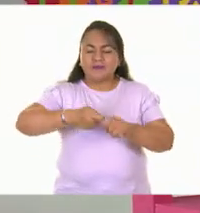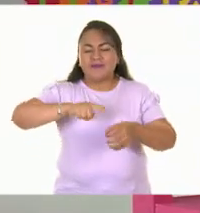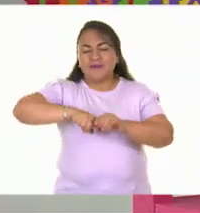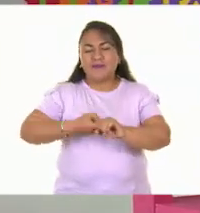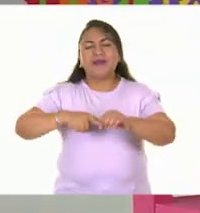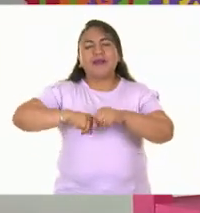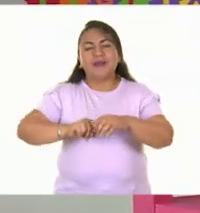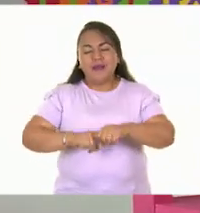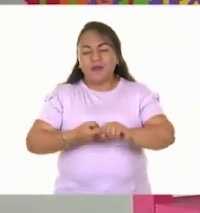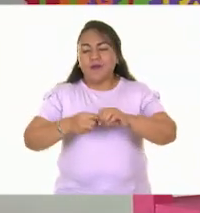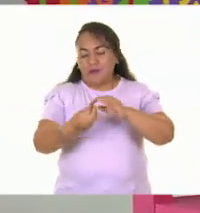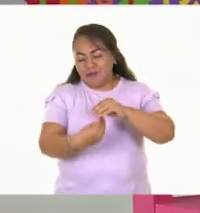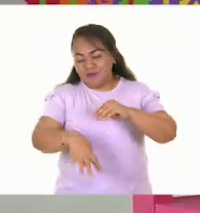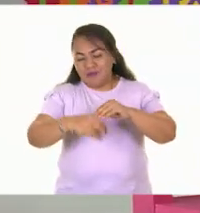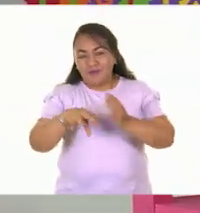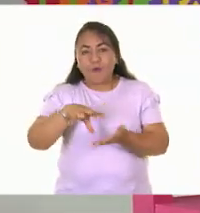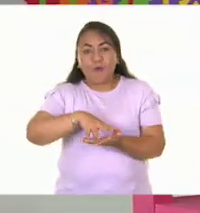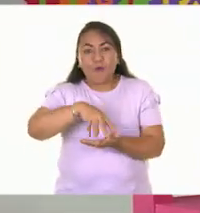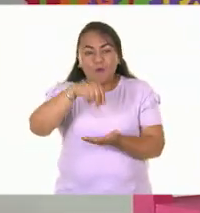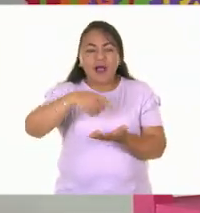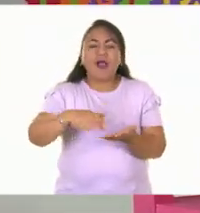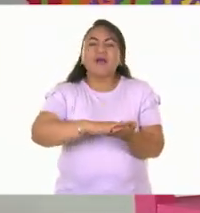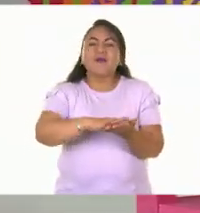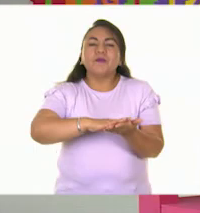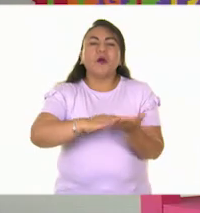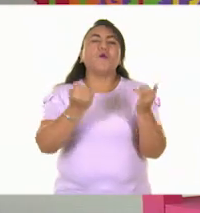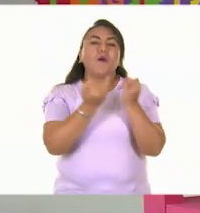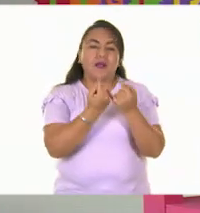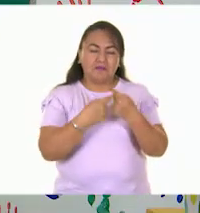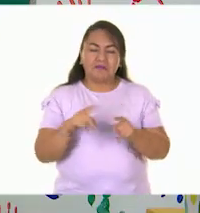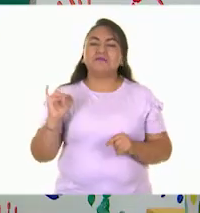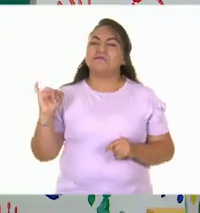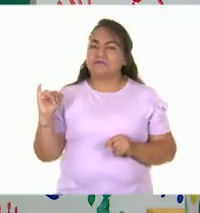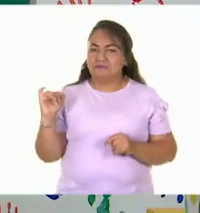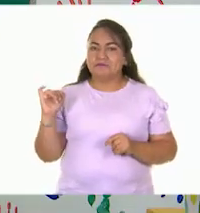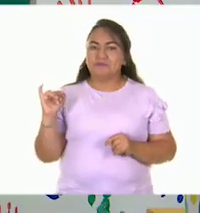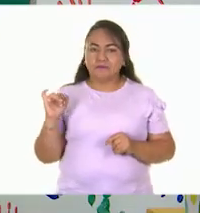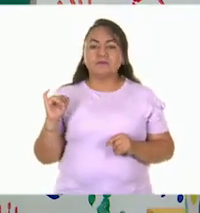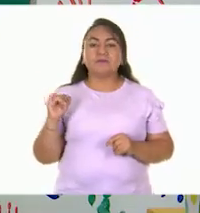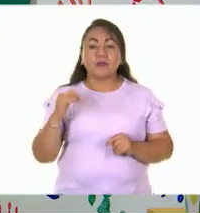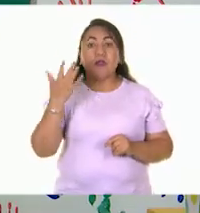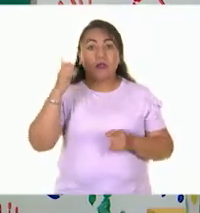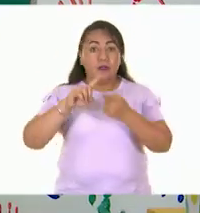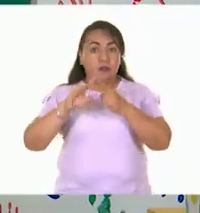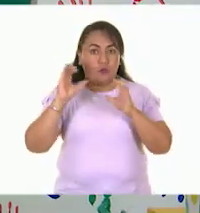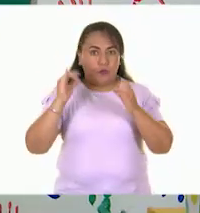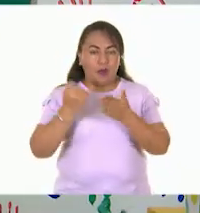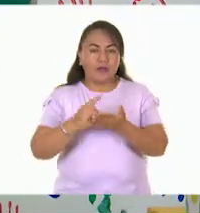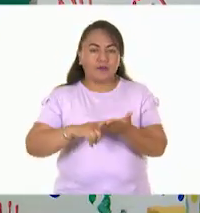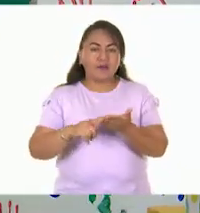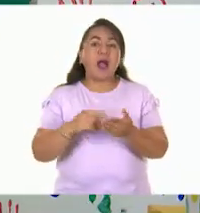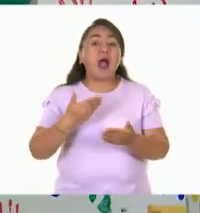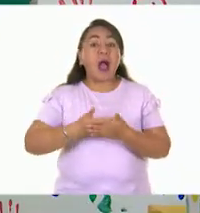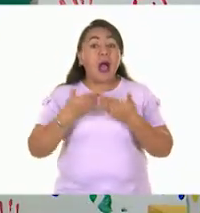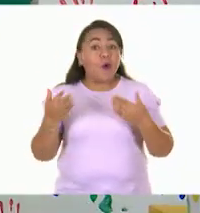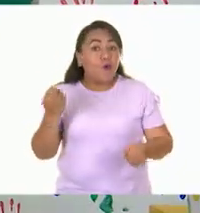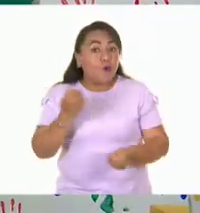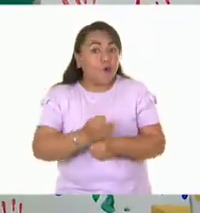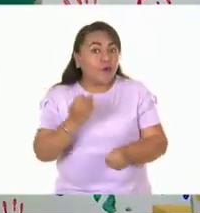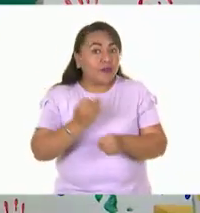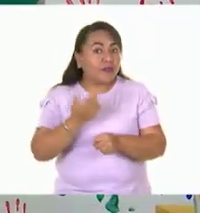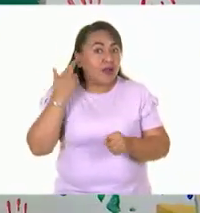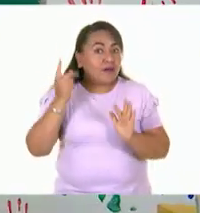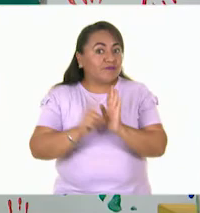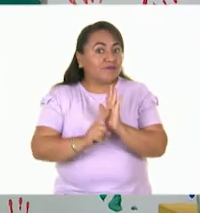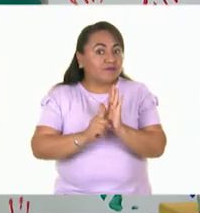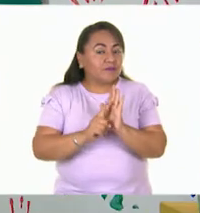color porque le da otra textura diferente también, ¿verdad? Claro que sí. Ahí también tengan cuidado con su dedito. Y bueno, pues ha llegado el momento de